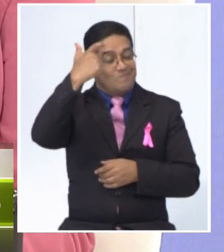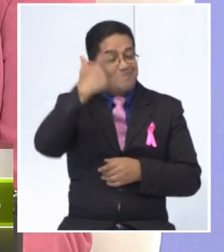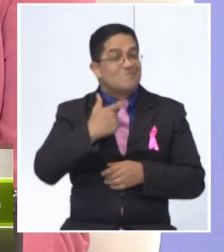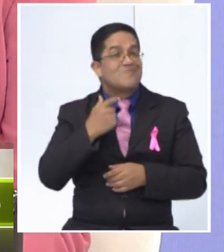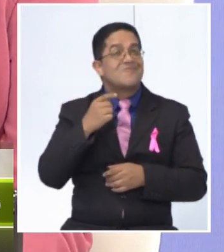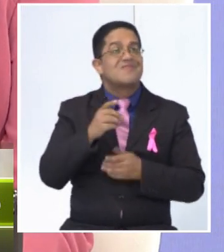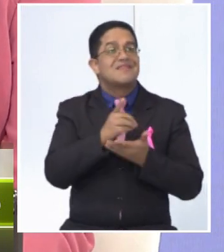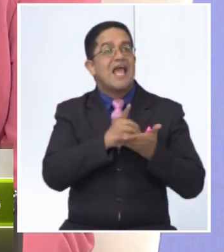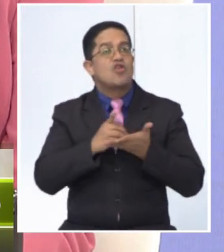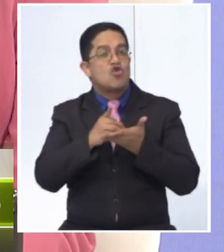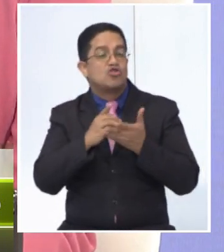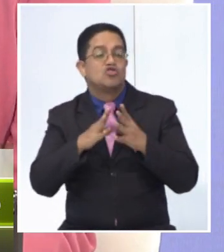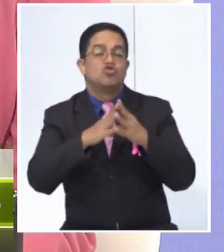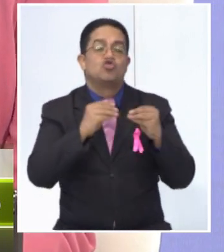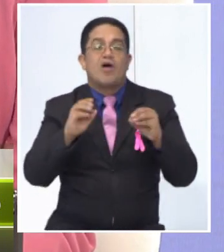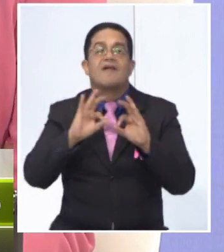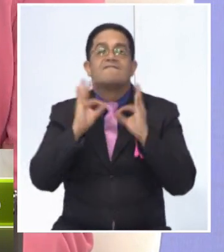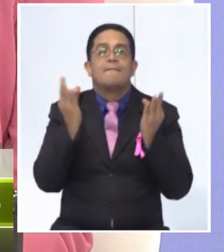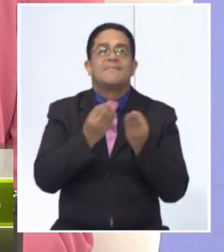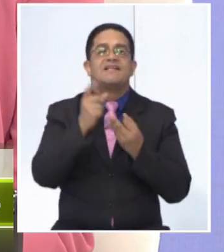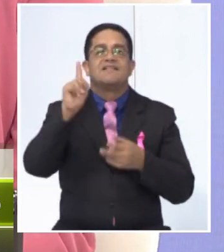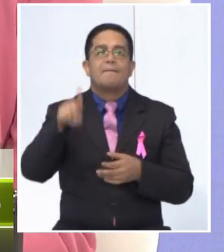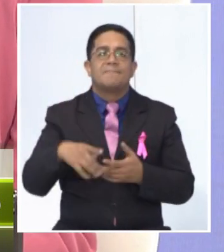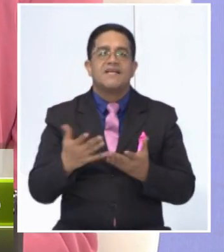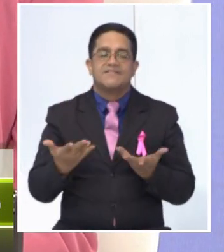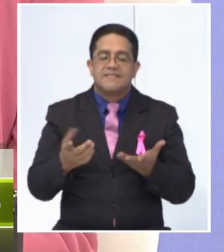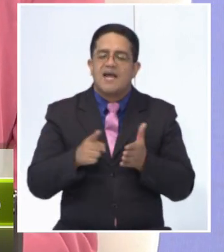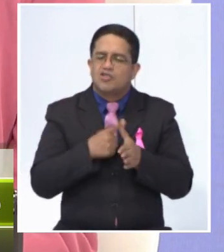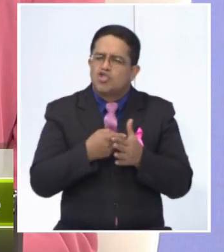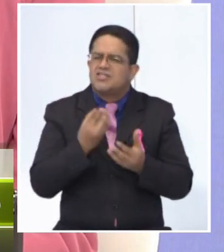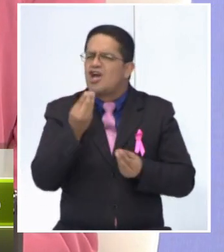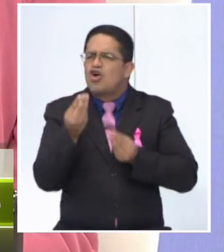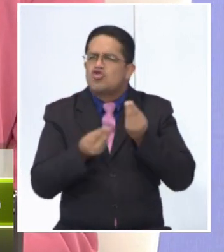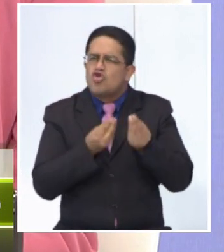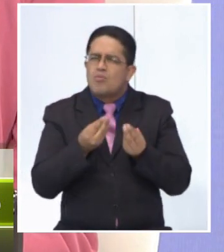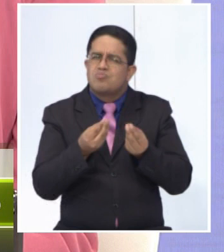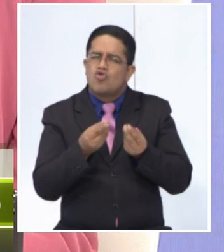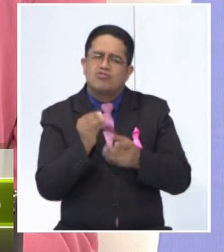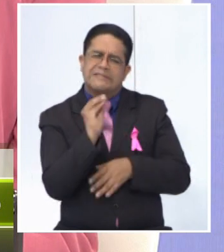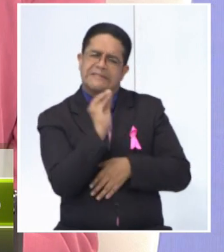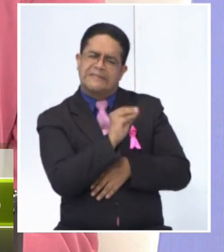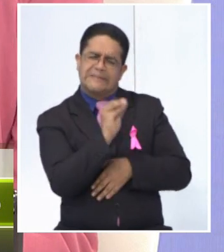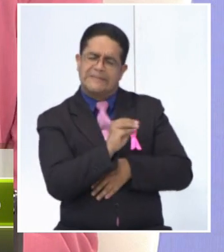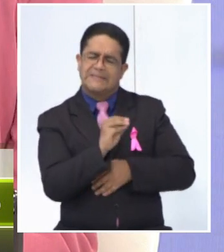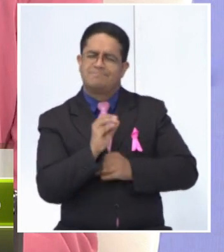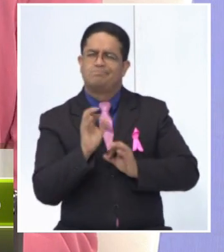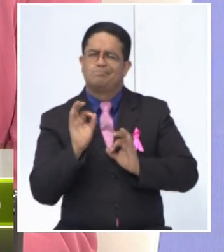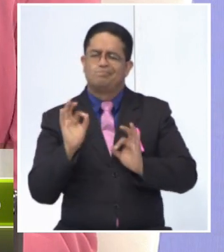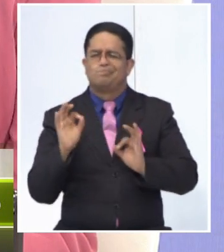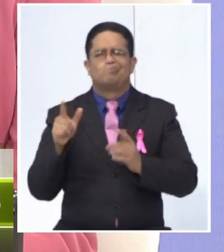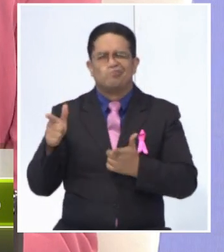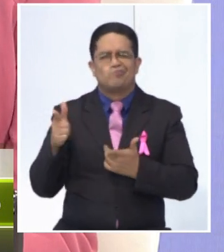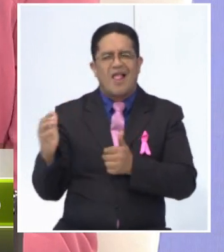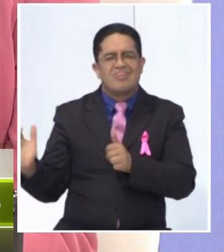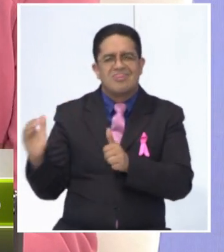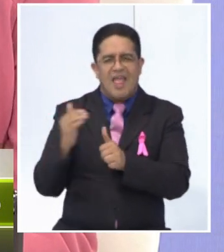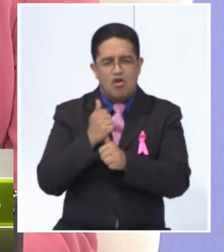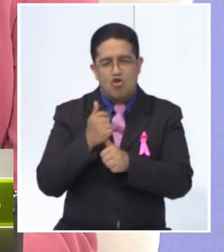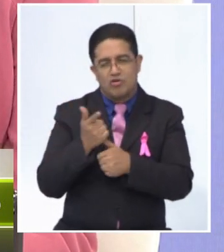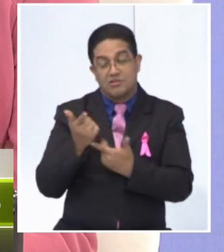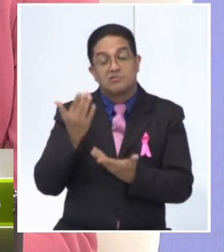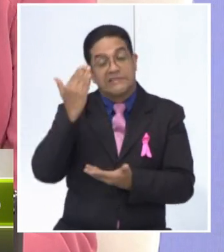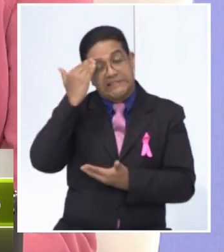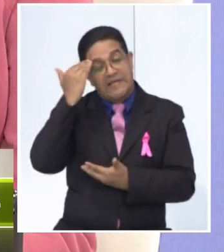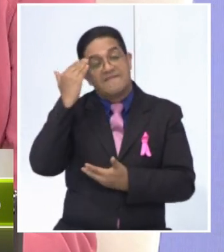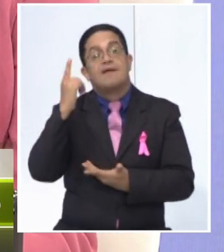diagnóstico y en todo su núcleo familiar. Exacto. Entonces, ¿cómo poder comunicar de una manera asertiva este diagnóstico? Sabemos